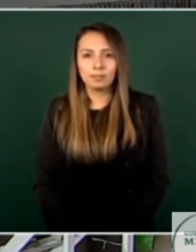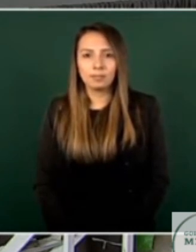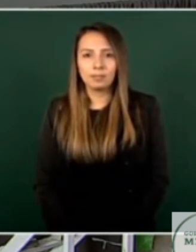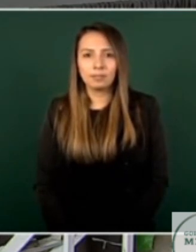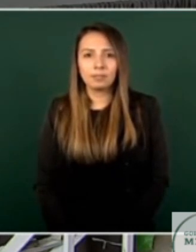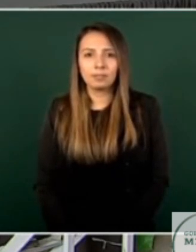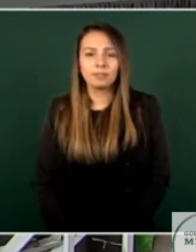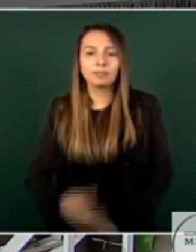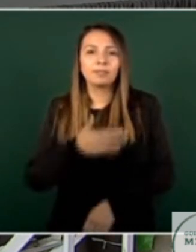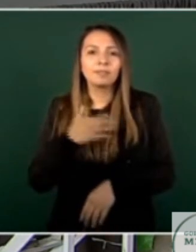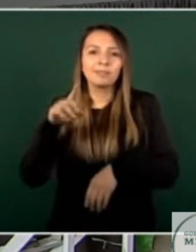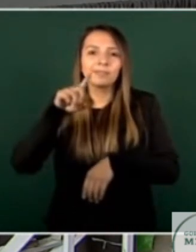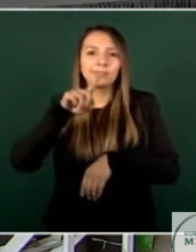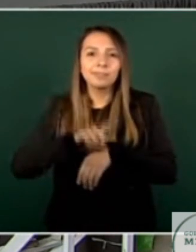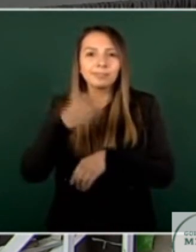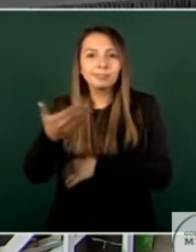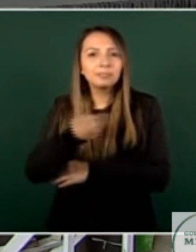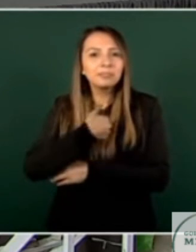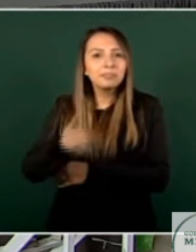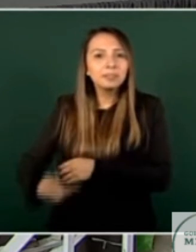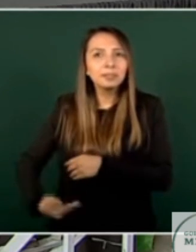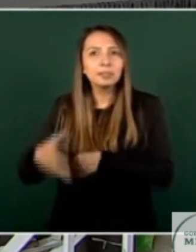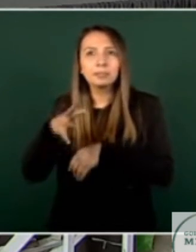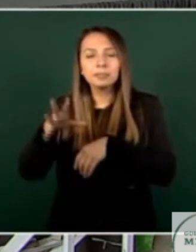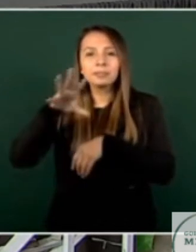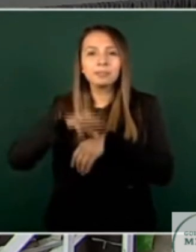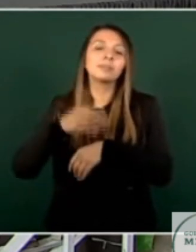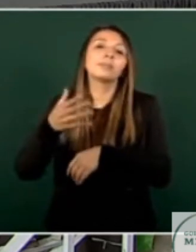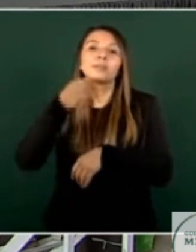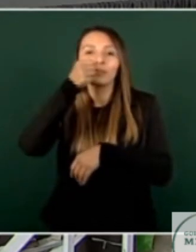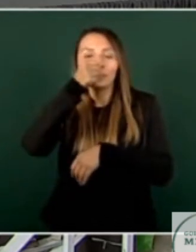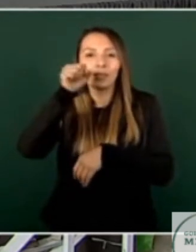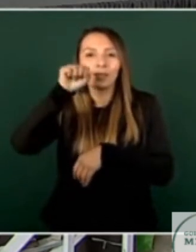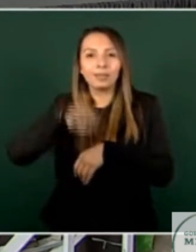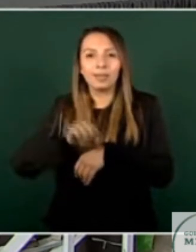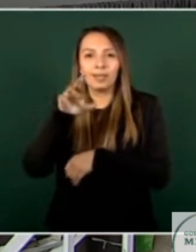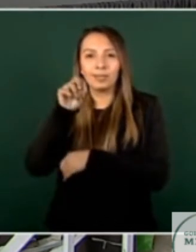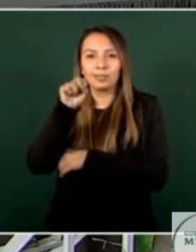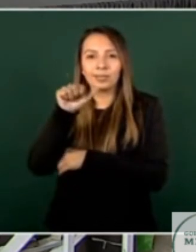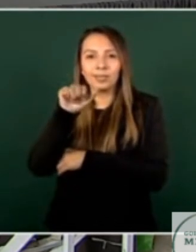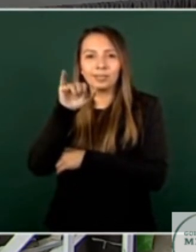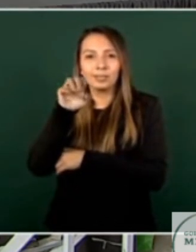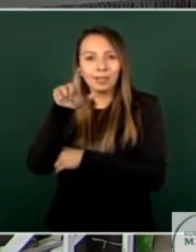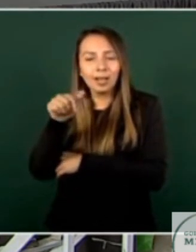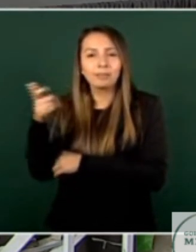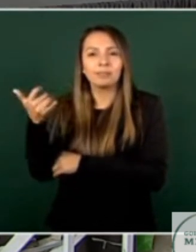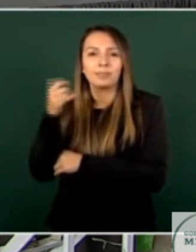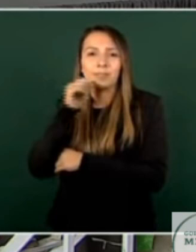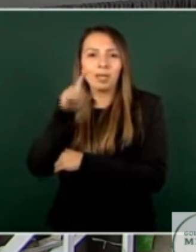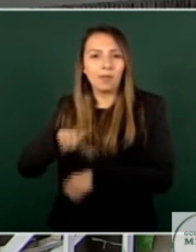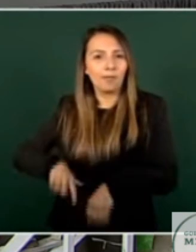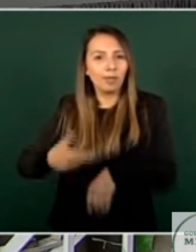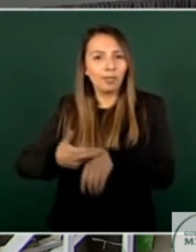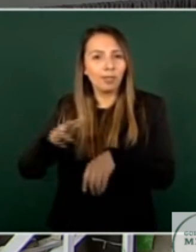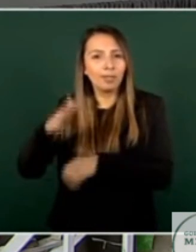muy buenos días, con su permiso señor presidente secretaria Rosicela, gobernadora Marina del Pilar como nos lo instruyó el